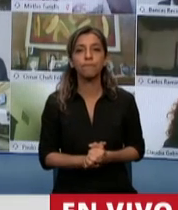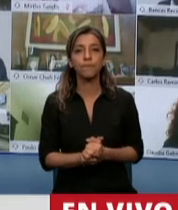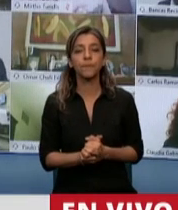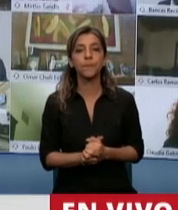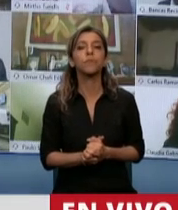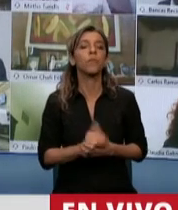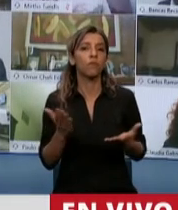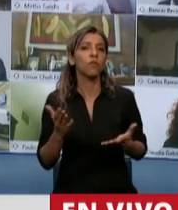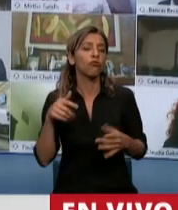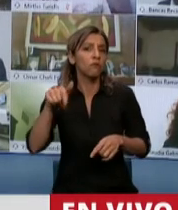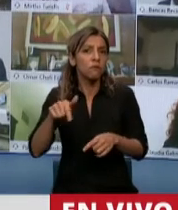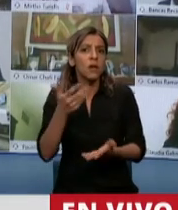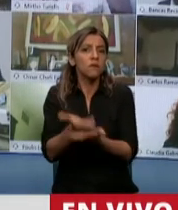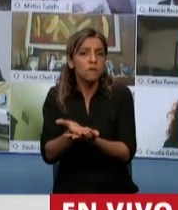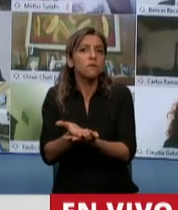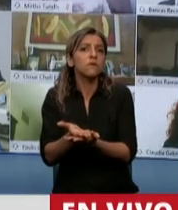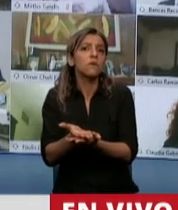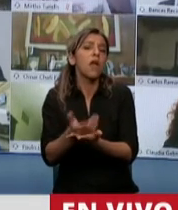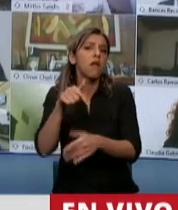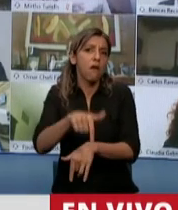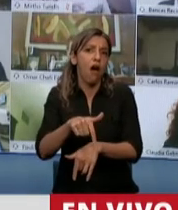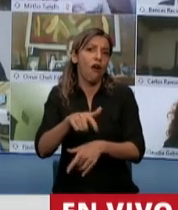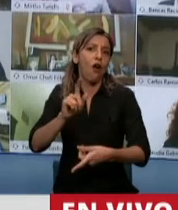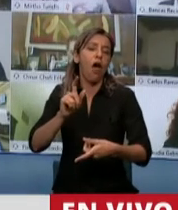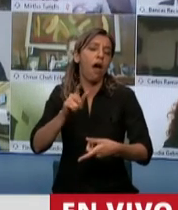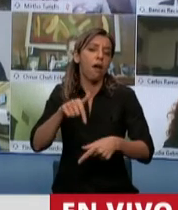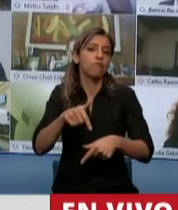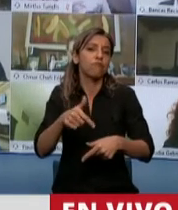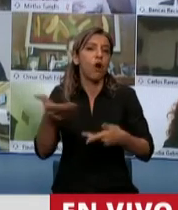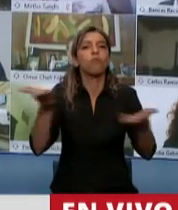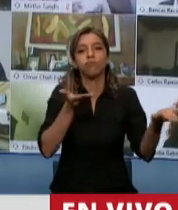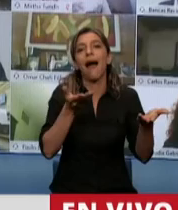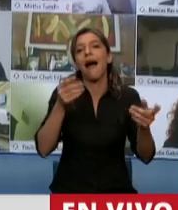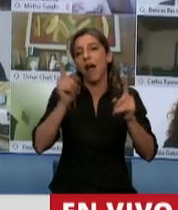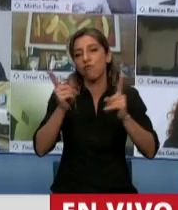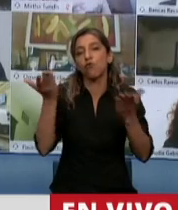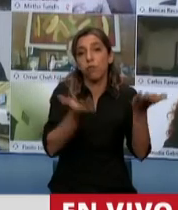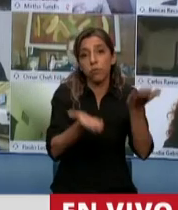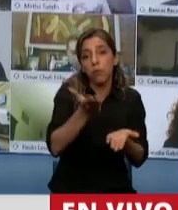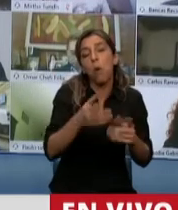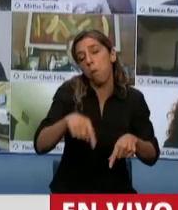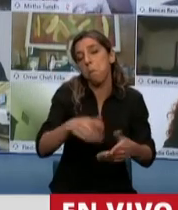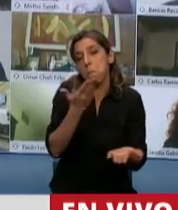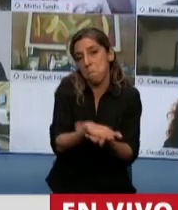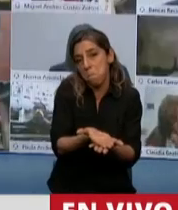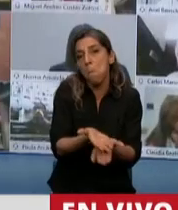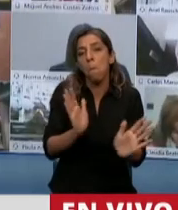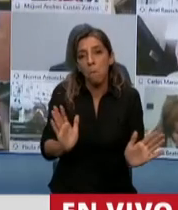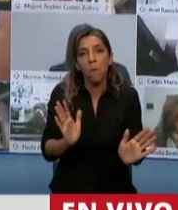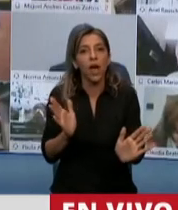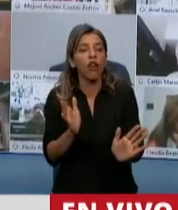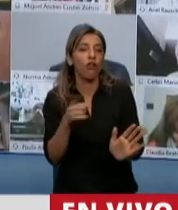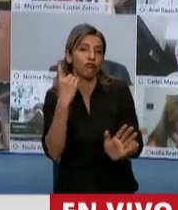a trabajar. Por eso me parece que hay que hacer esta distinción entre quienes piensan en los recursos naturales para favorecer a los